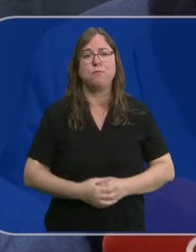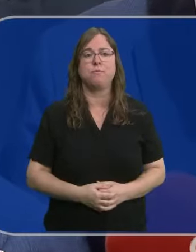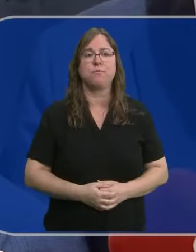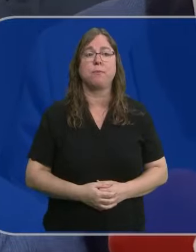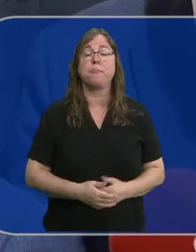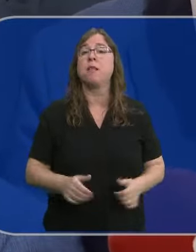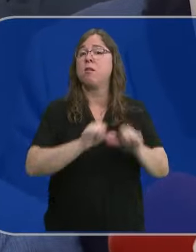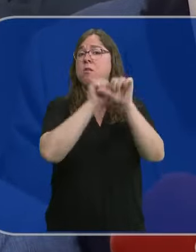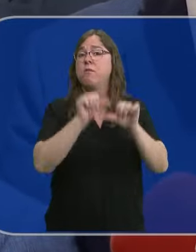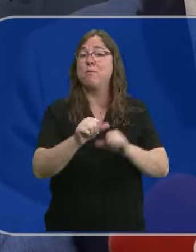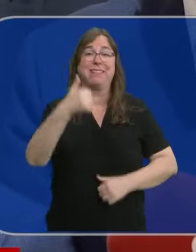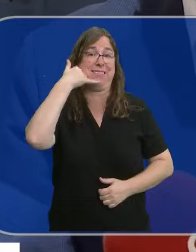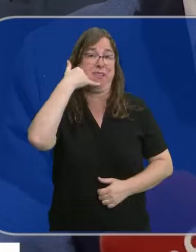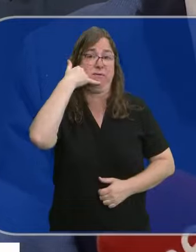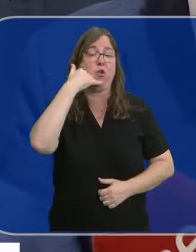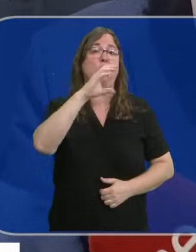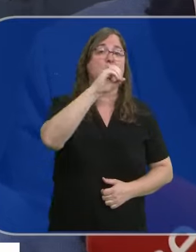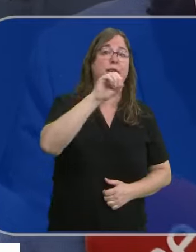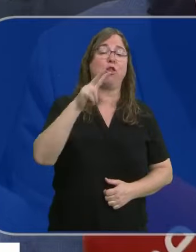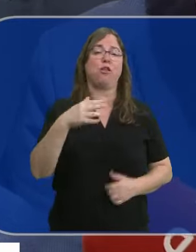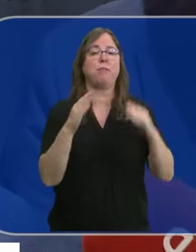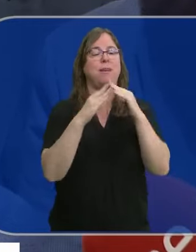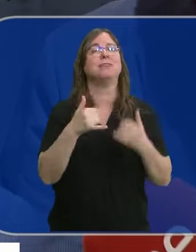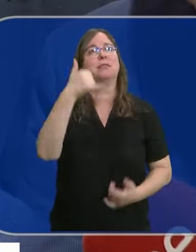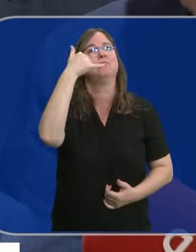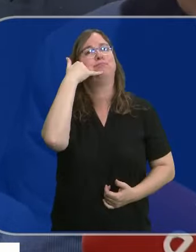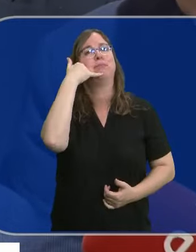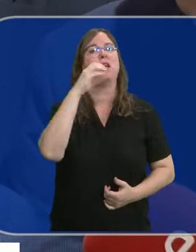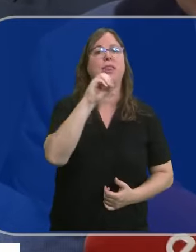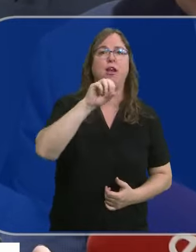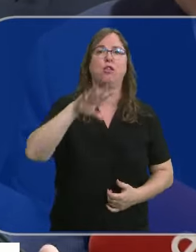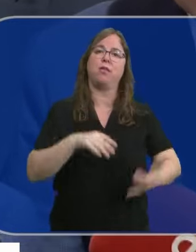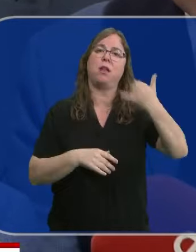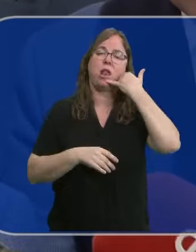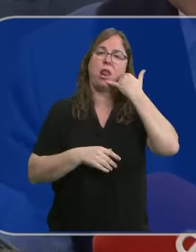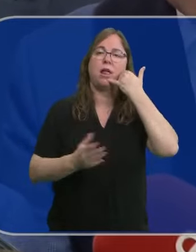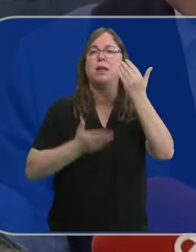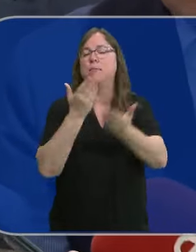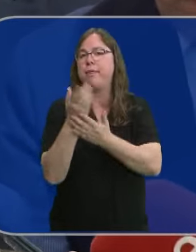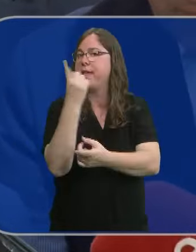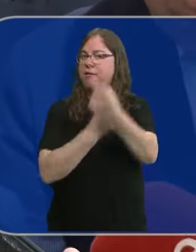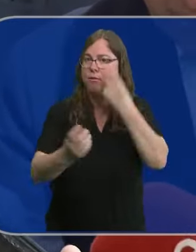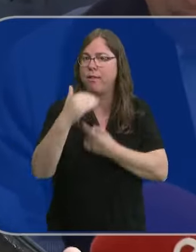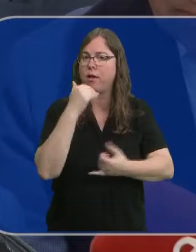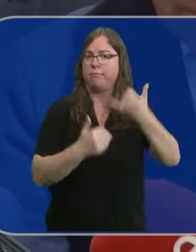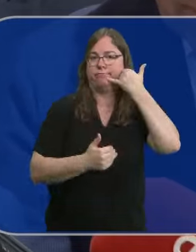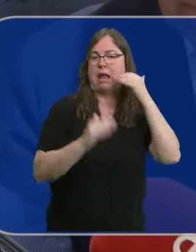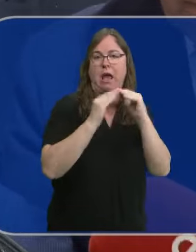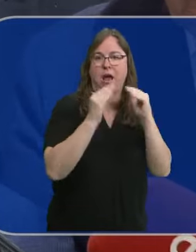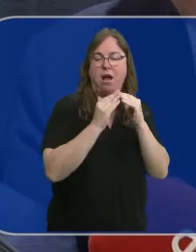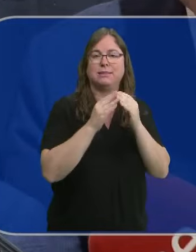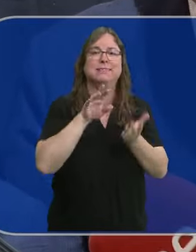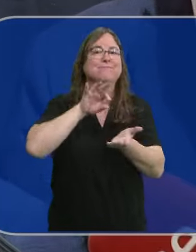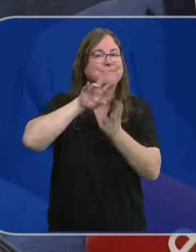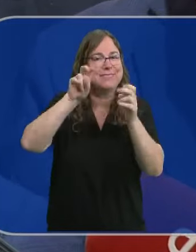De tal manera que con el teléfono 012 desde su propia casa pueden llamar y pedir la información que deseen respecto a los